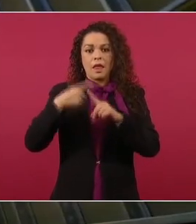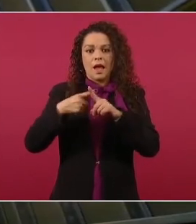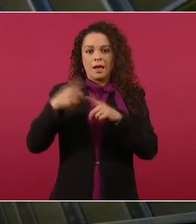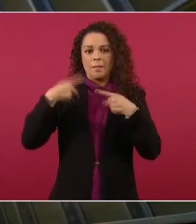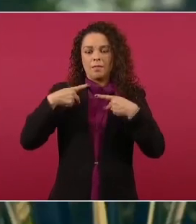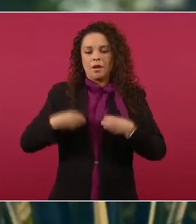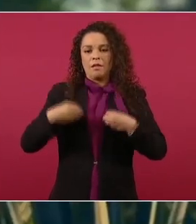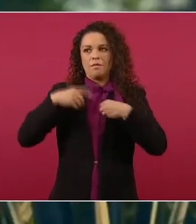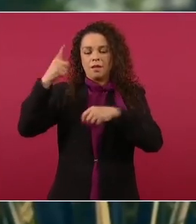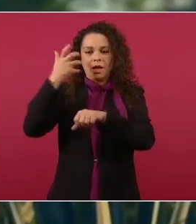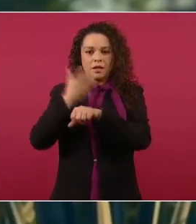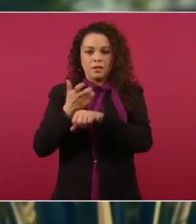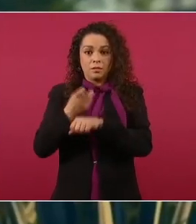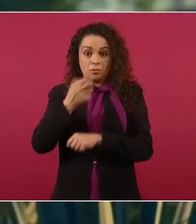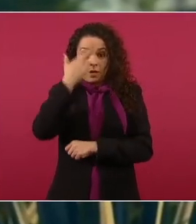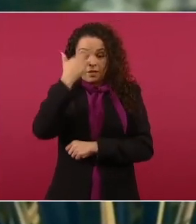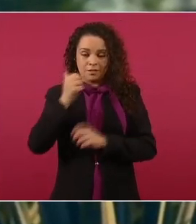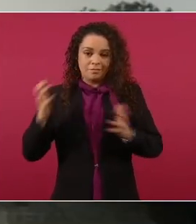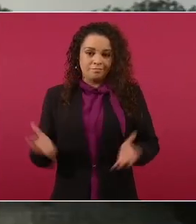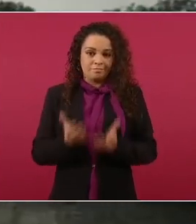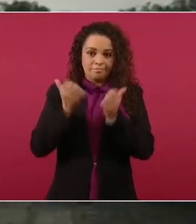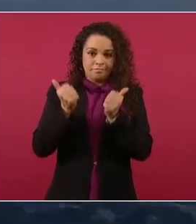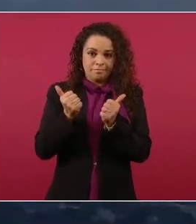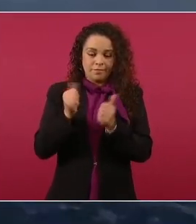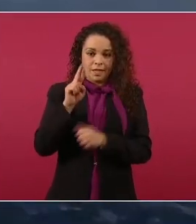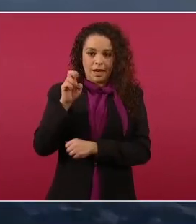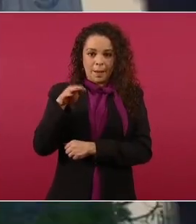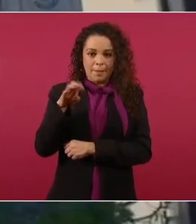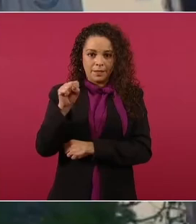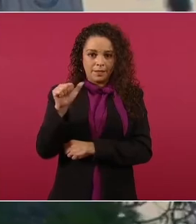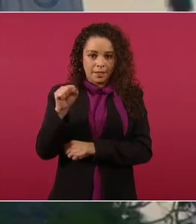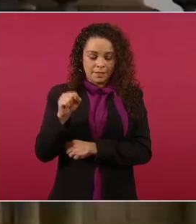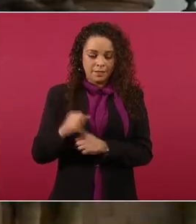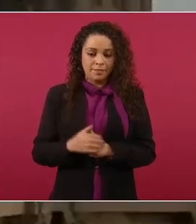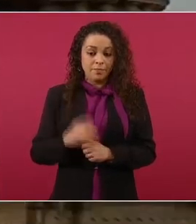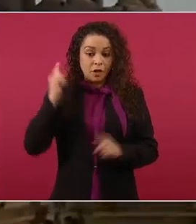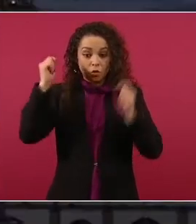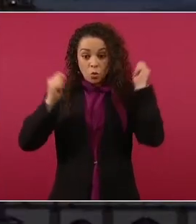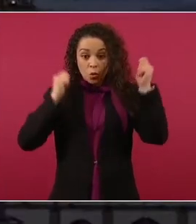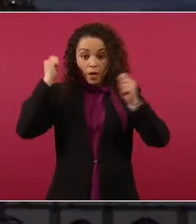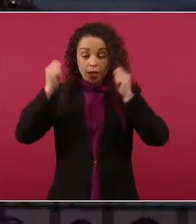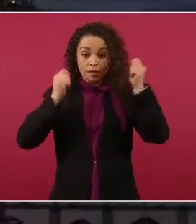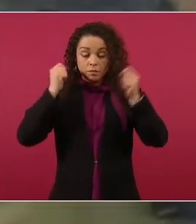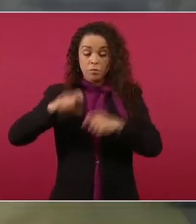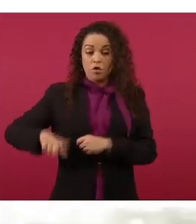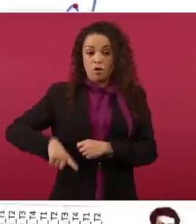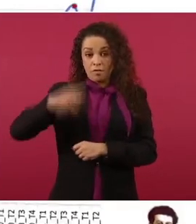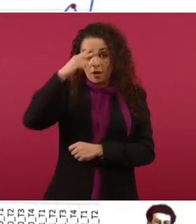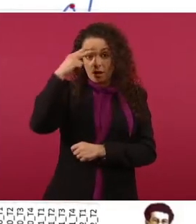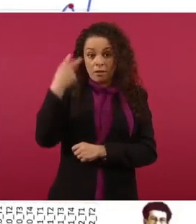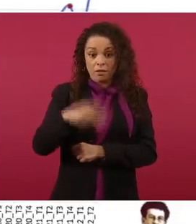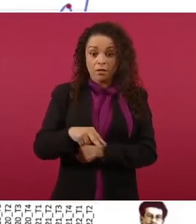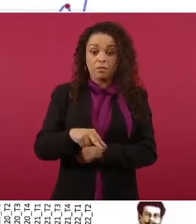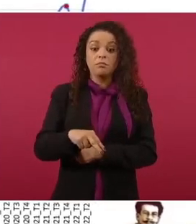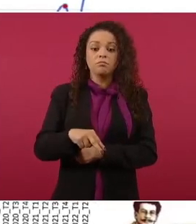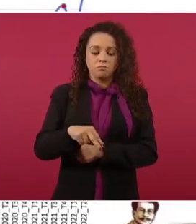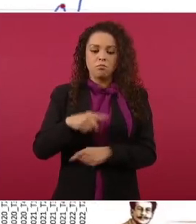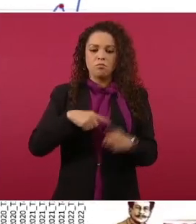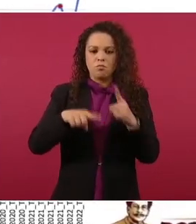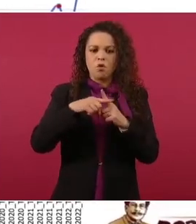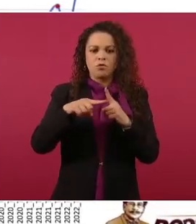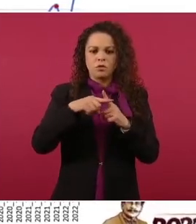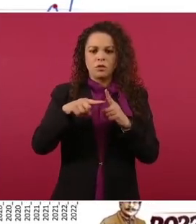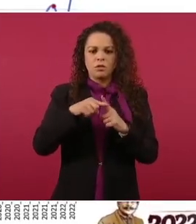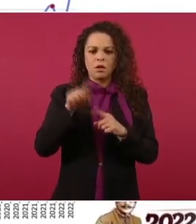Sobre estos dos últimos indicadores, remesas y turismo, el Gobierno de México tiene proyecciones positivas